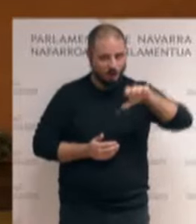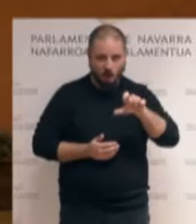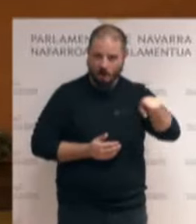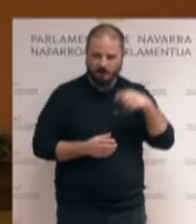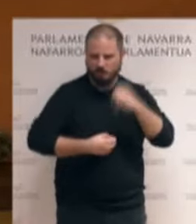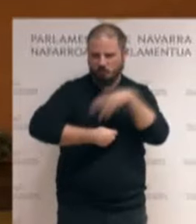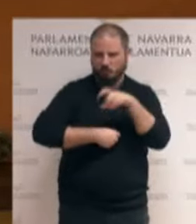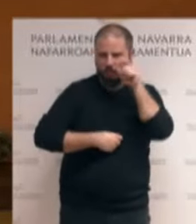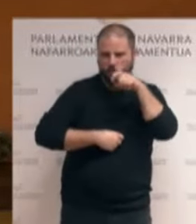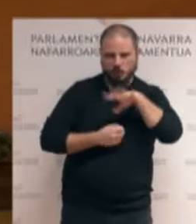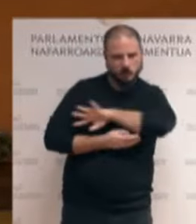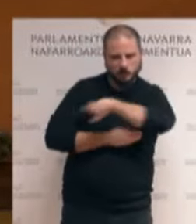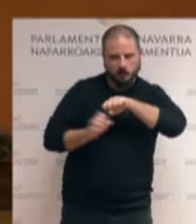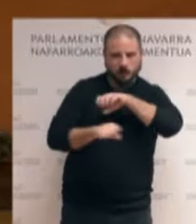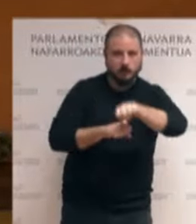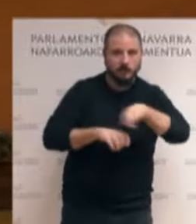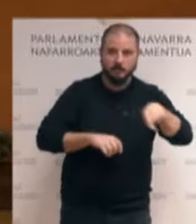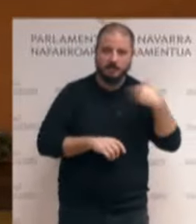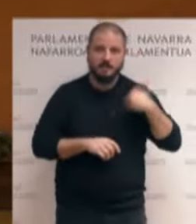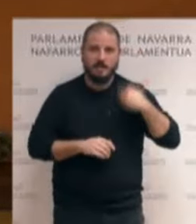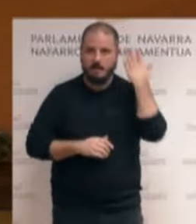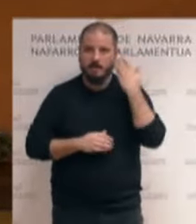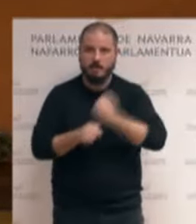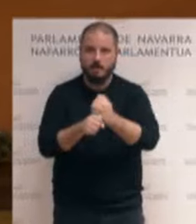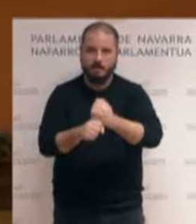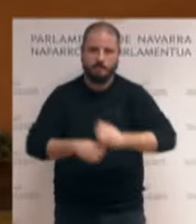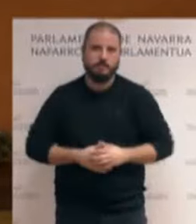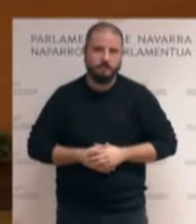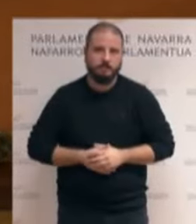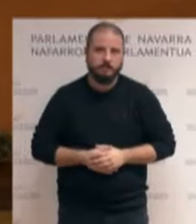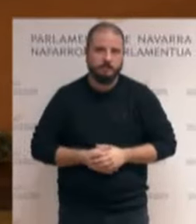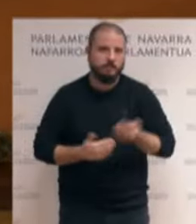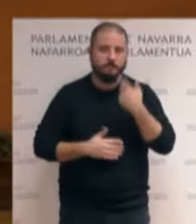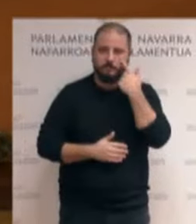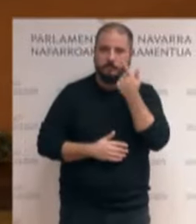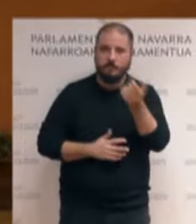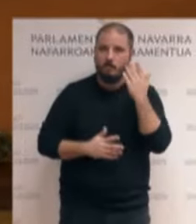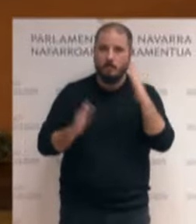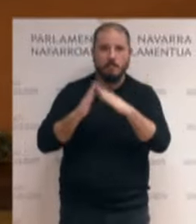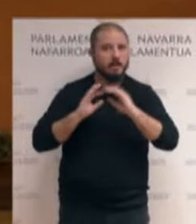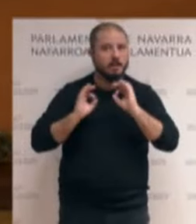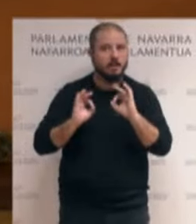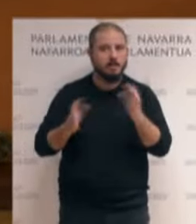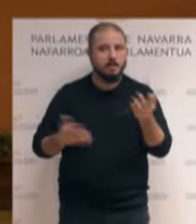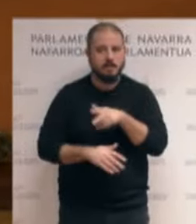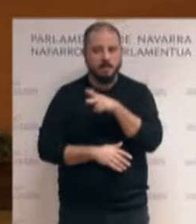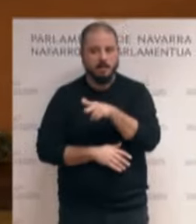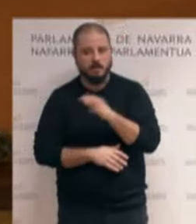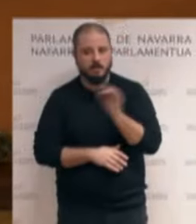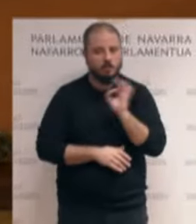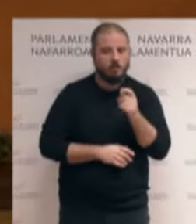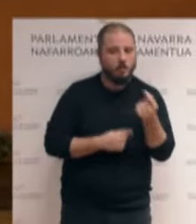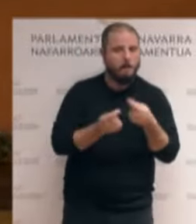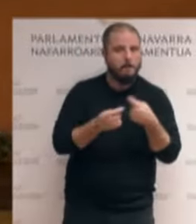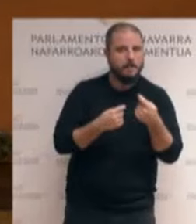Y es que la cuestión de fondo se sitúa precisamente en si entendemos la cuestión de la vivienda como un derecho o como una mercancía.